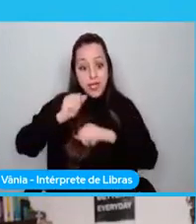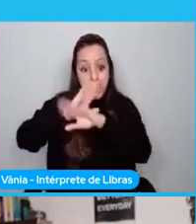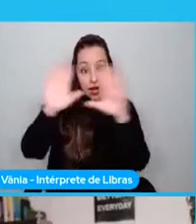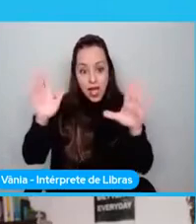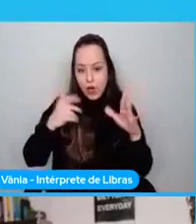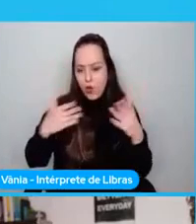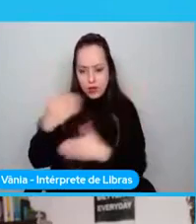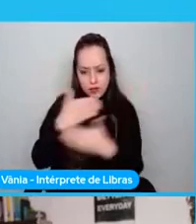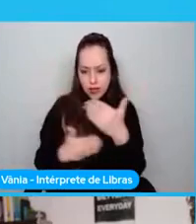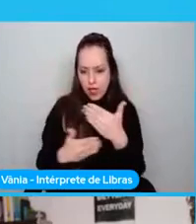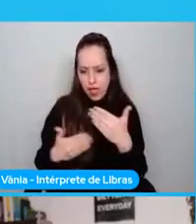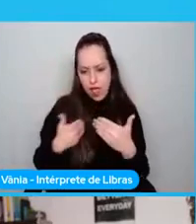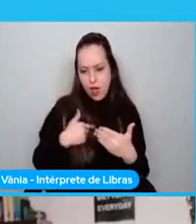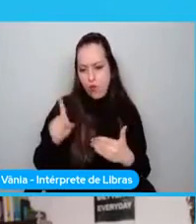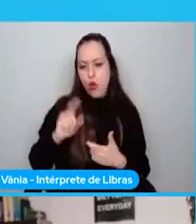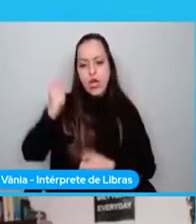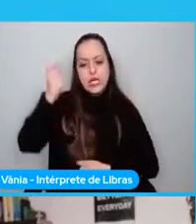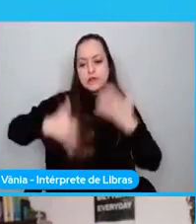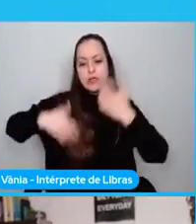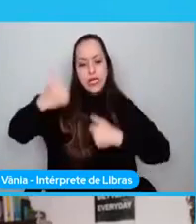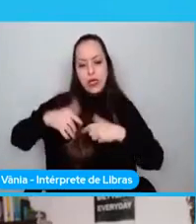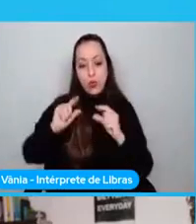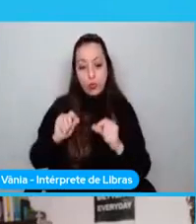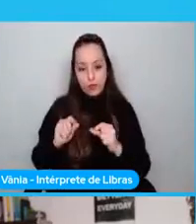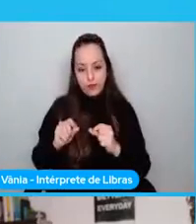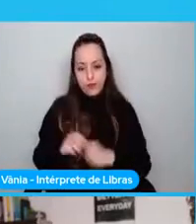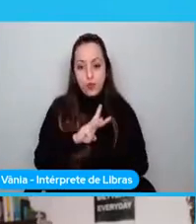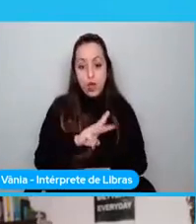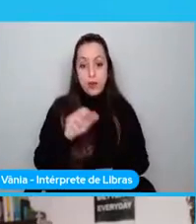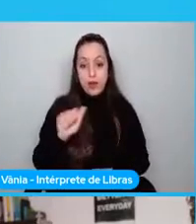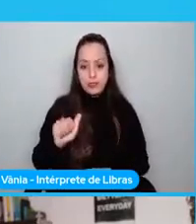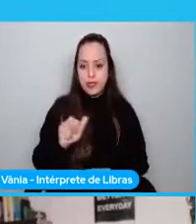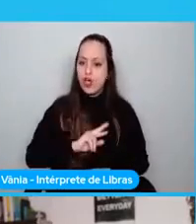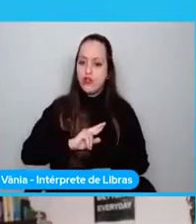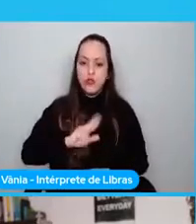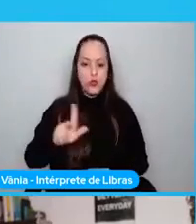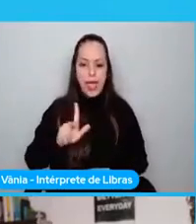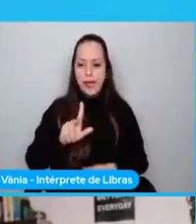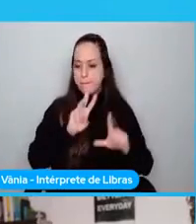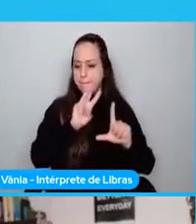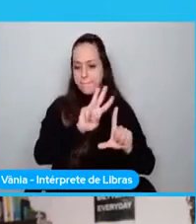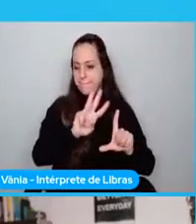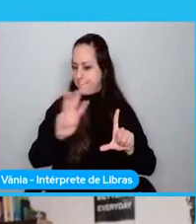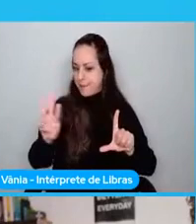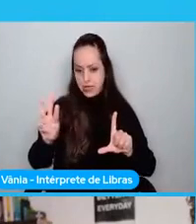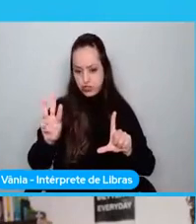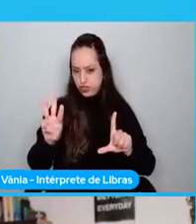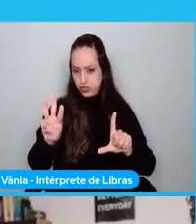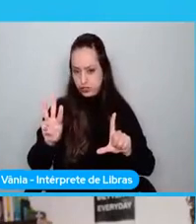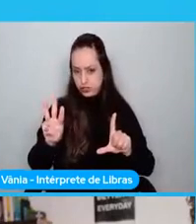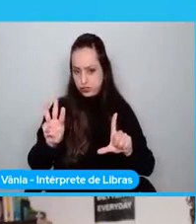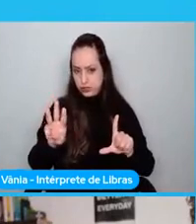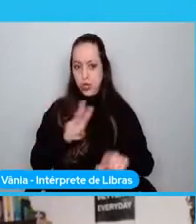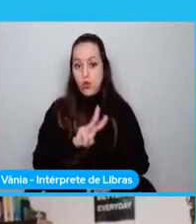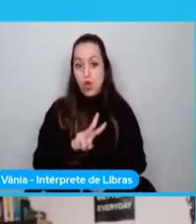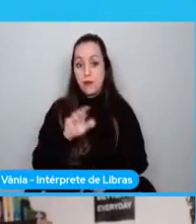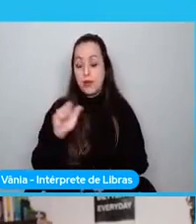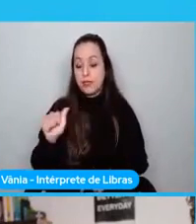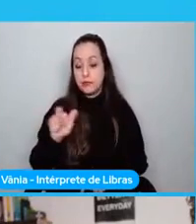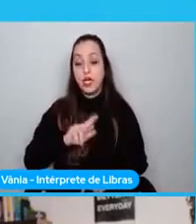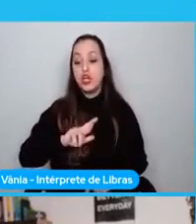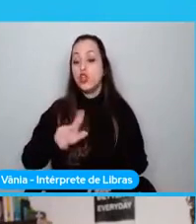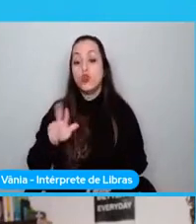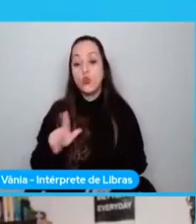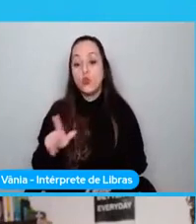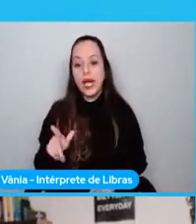voy a explicar de forma textual. WebAssembly no es una página web. Es lo primero. WebAssembly no es una forma de